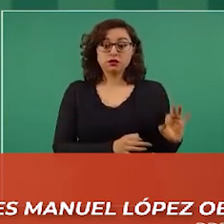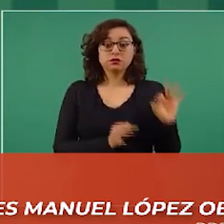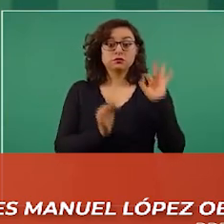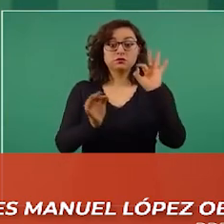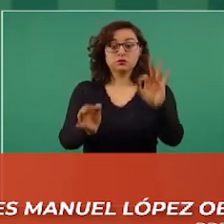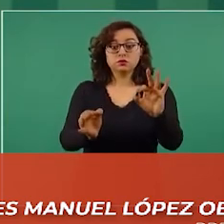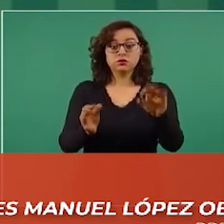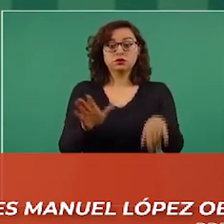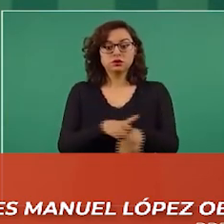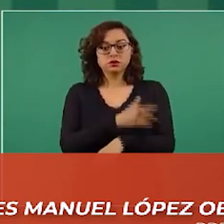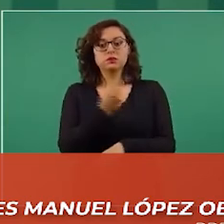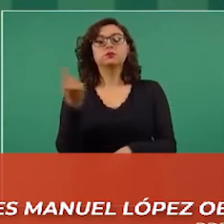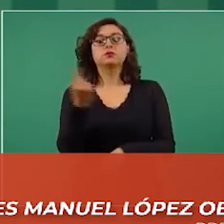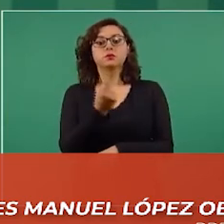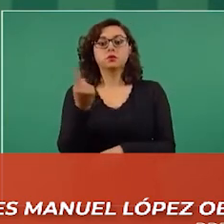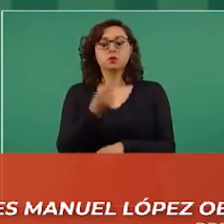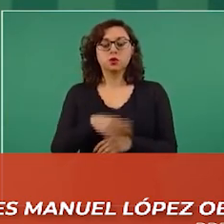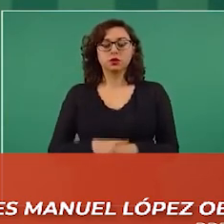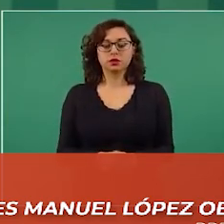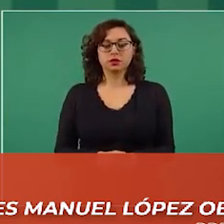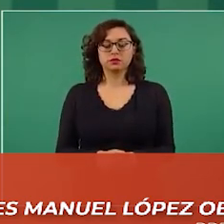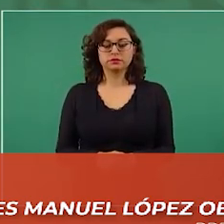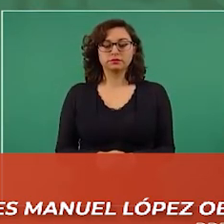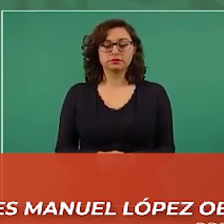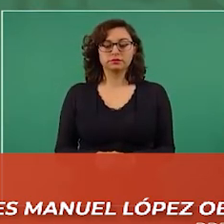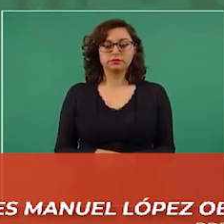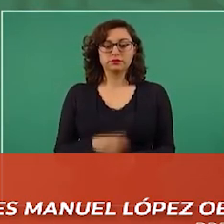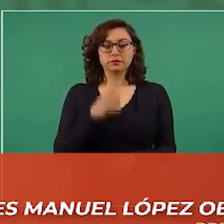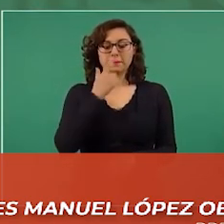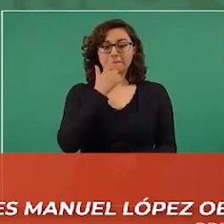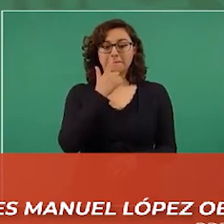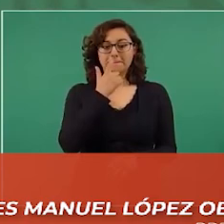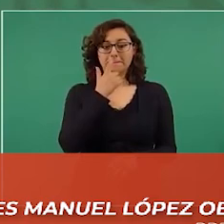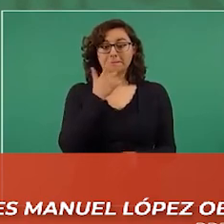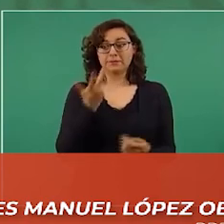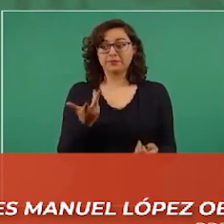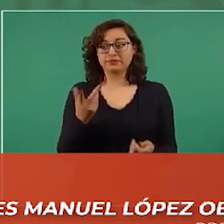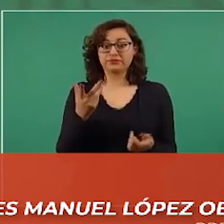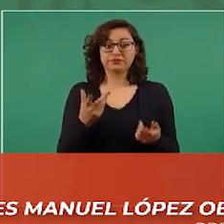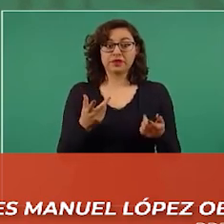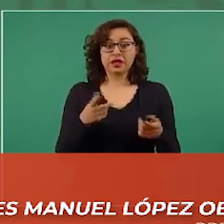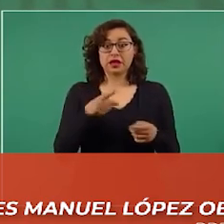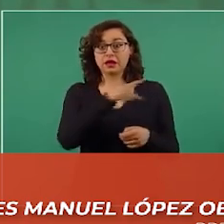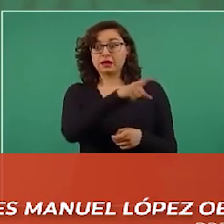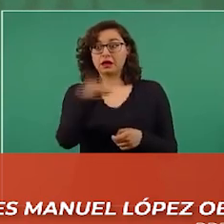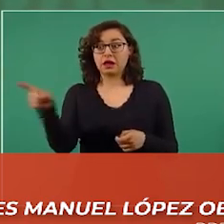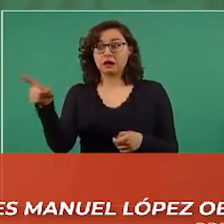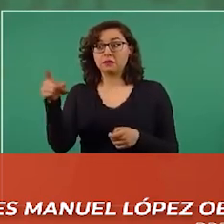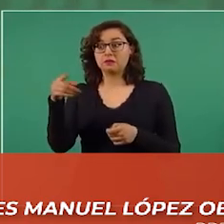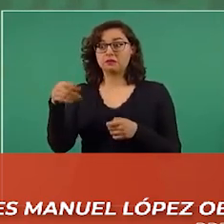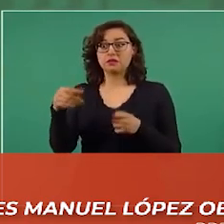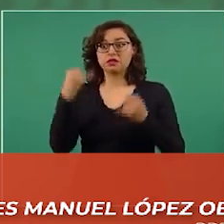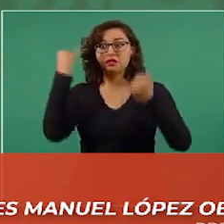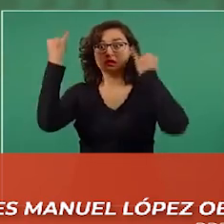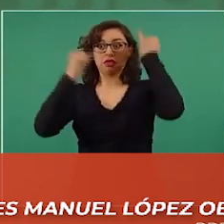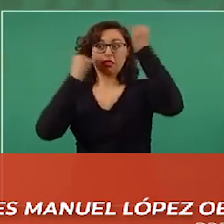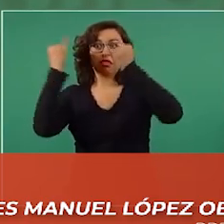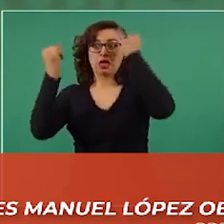porque se estaba manejando de que era un asunto